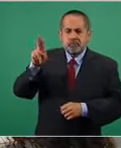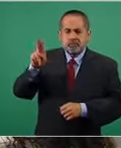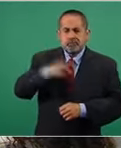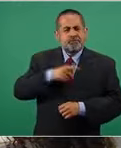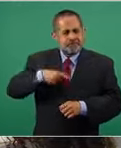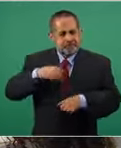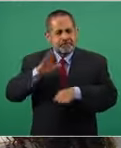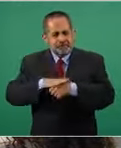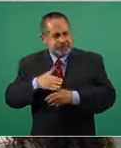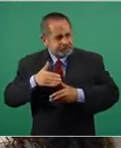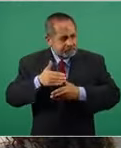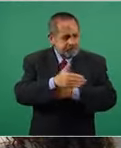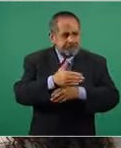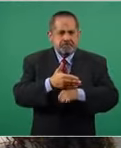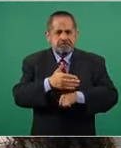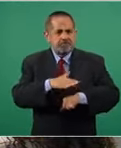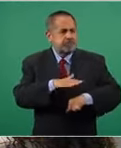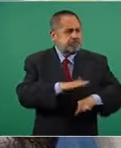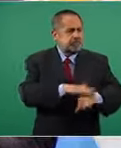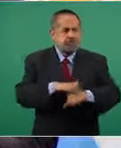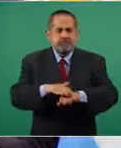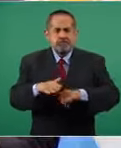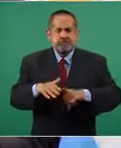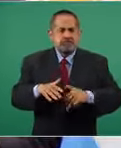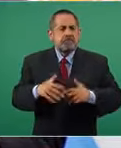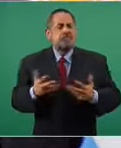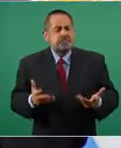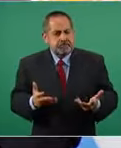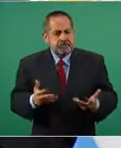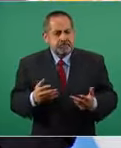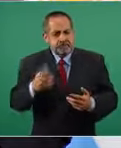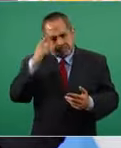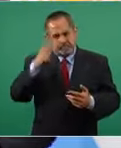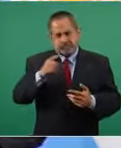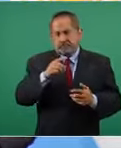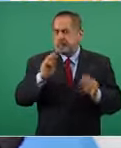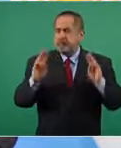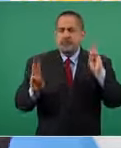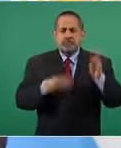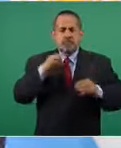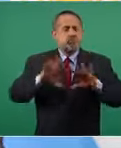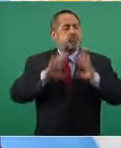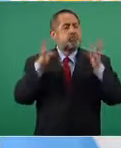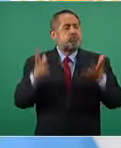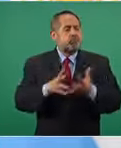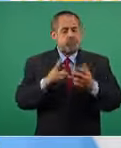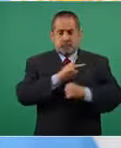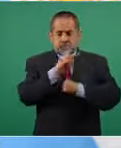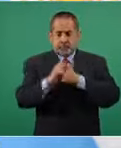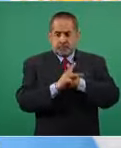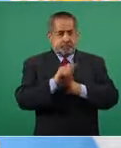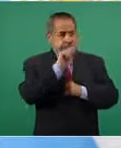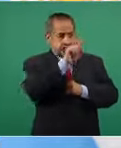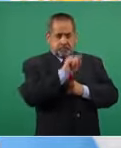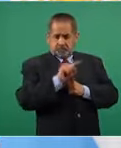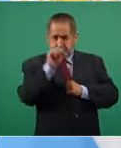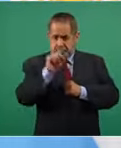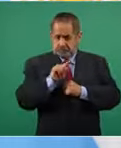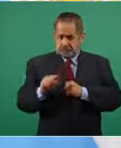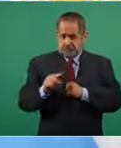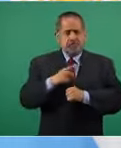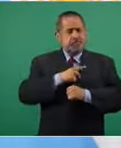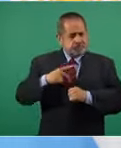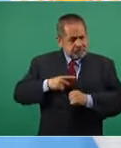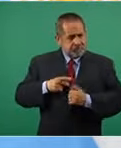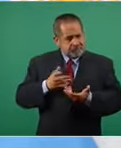garantizar que todos los países del mundo tengan acceso a